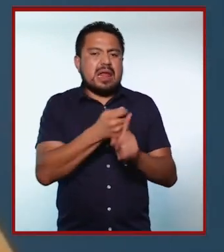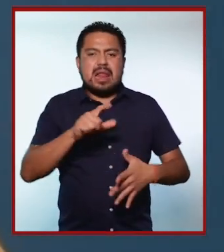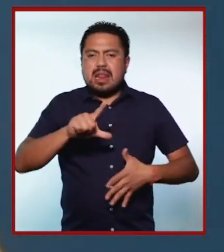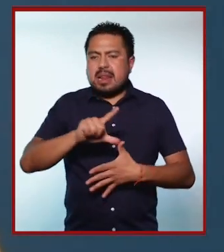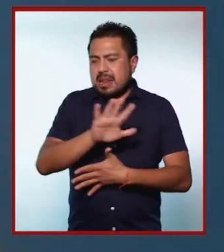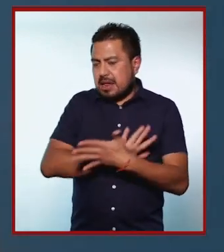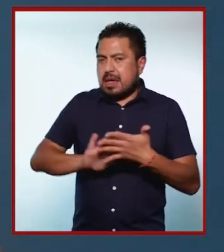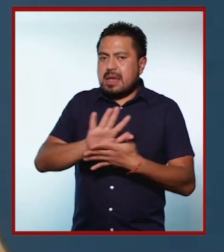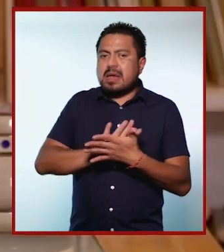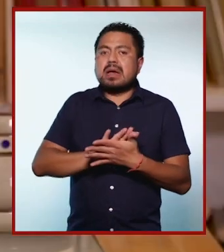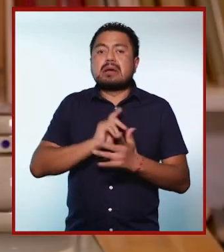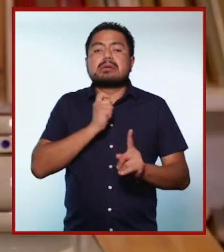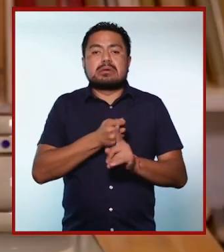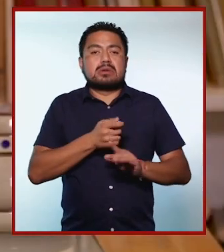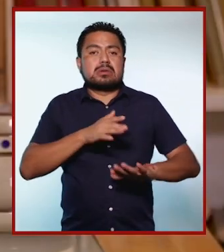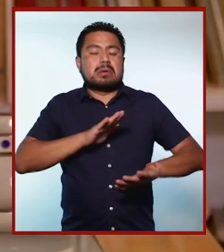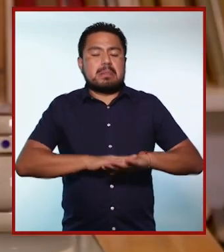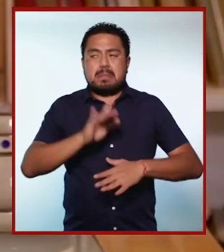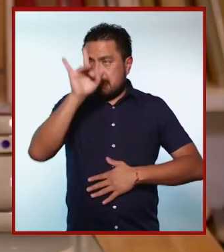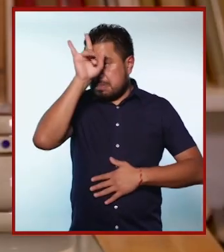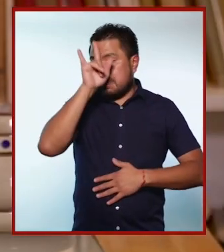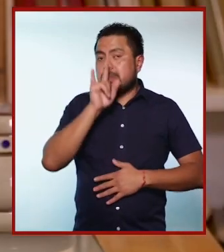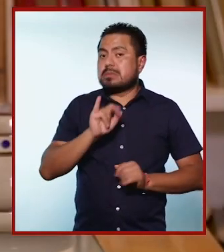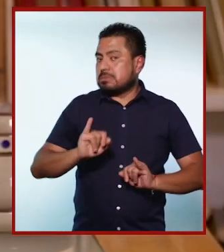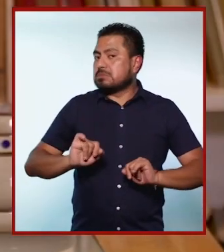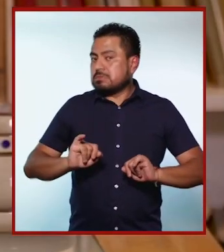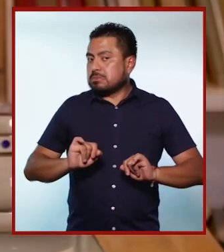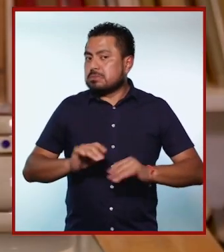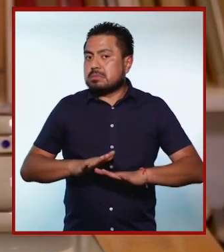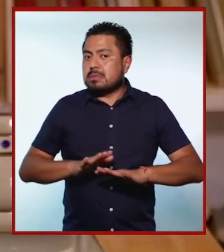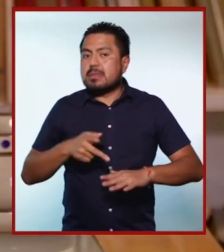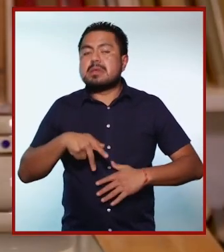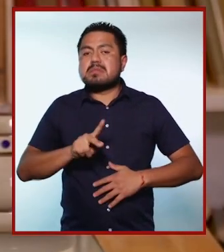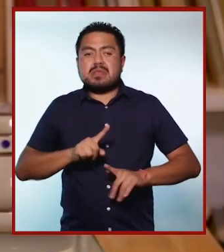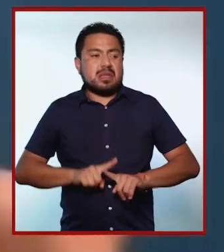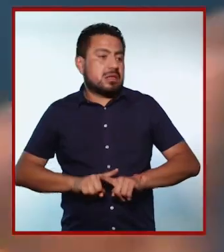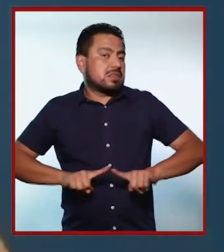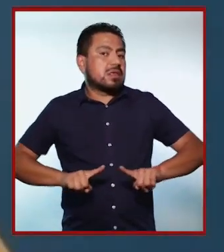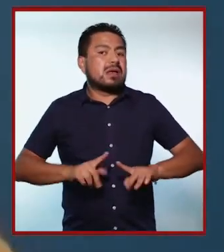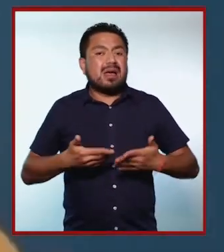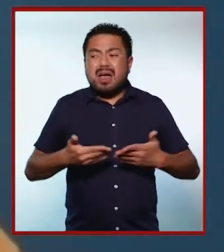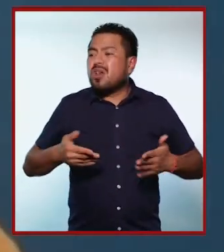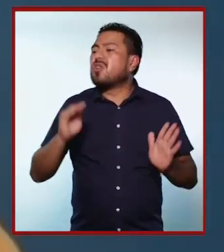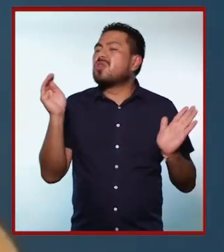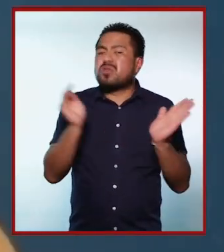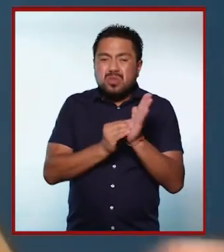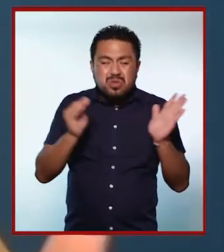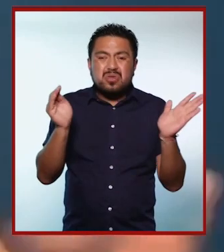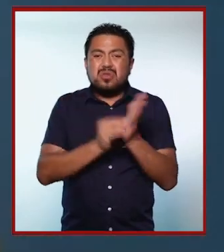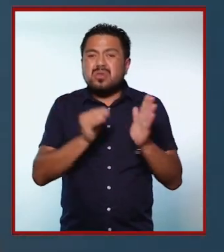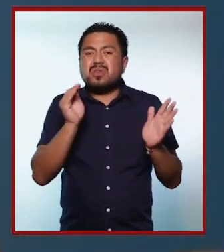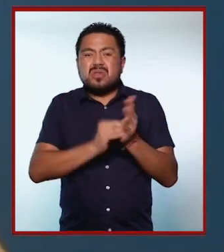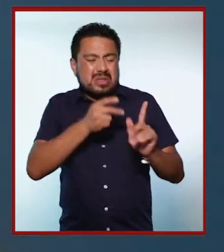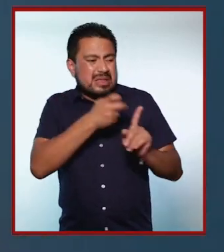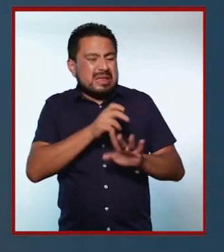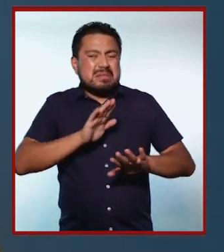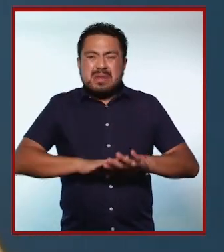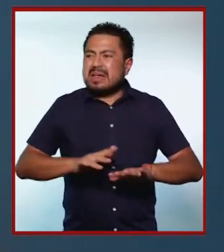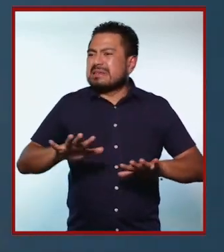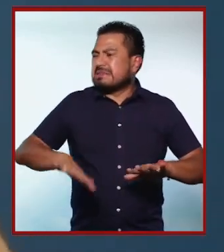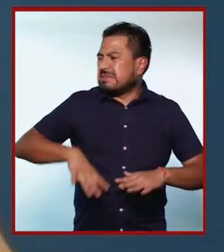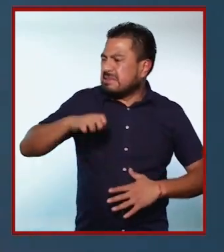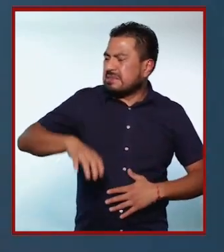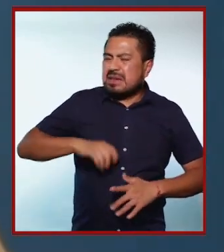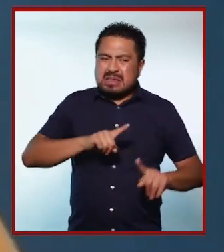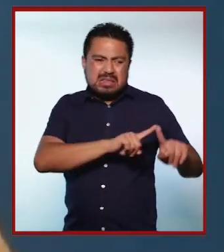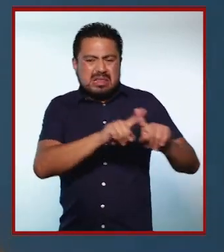mujeres latinas, ¿no? Las mujeres latinas somos muy bellas, pero somos diferentes y entonces todavía eso nos